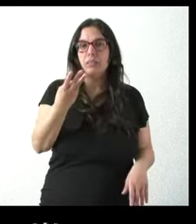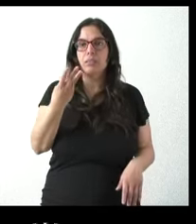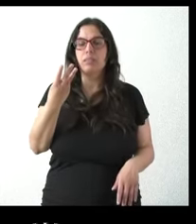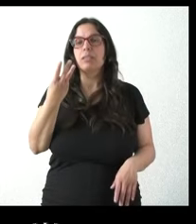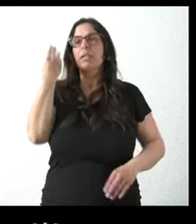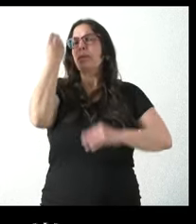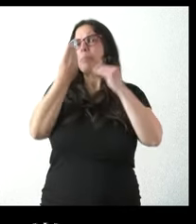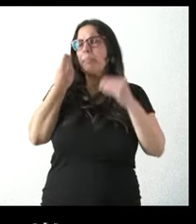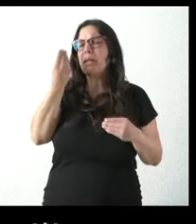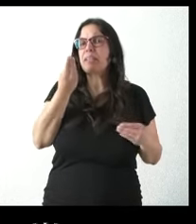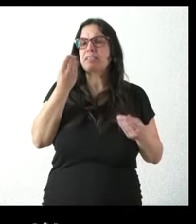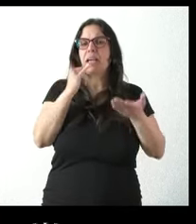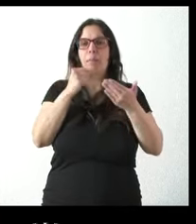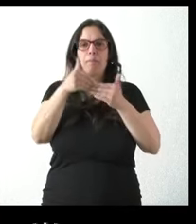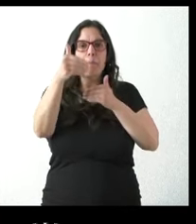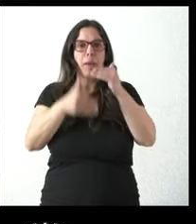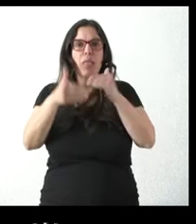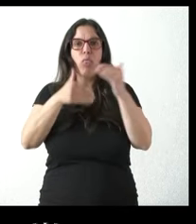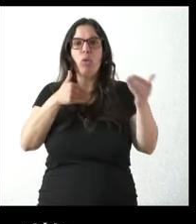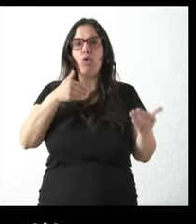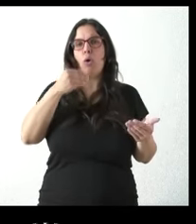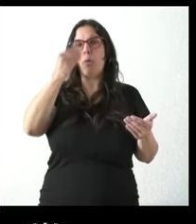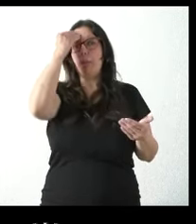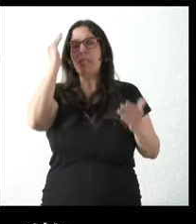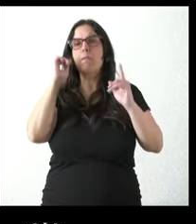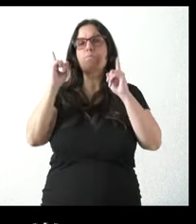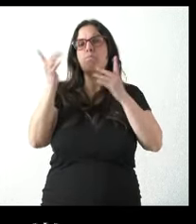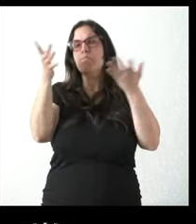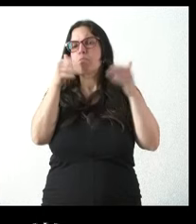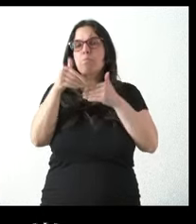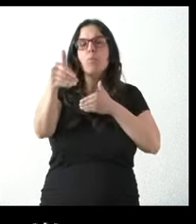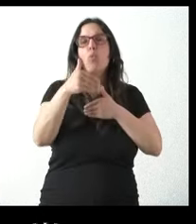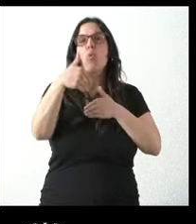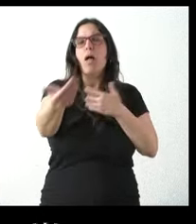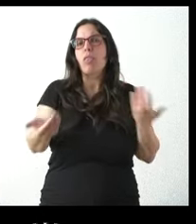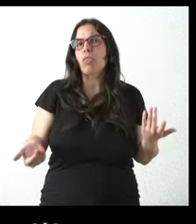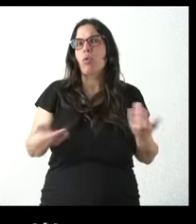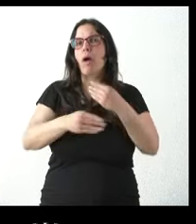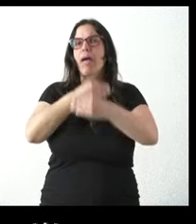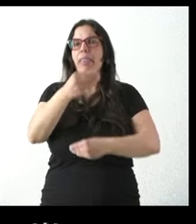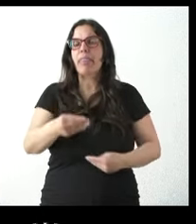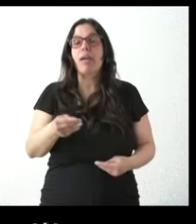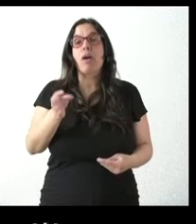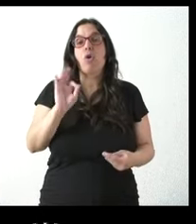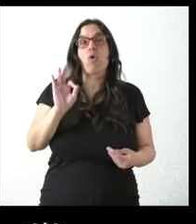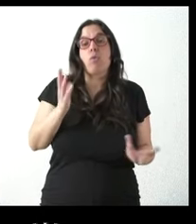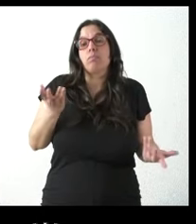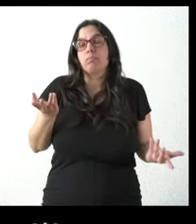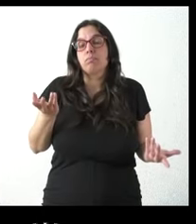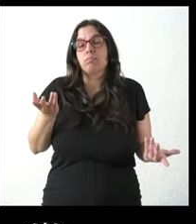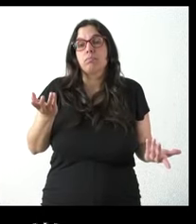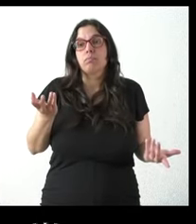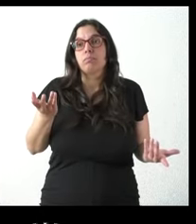algún plazo o alguna perspectiva a futuro de que se puedan llevar a cabo o si en cambio son